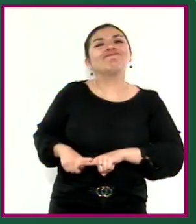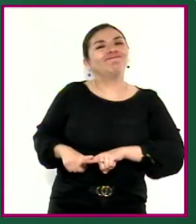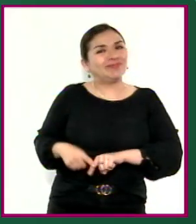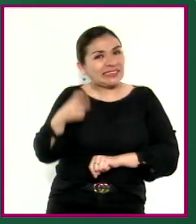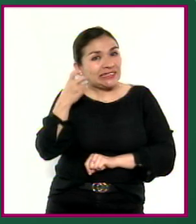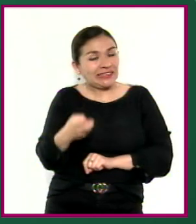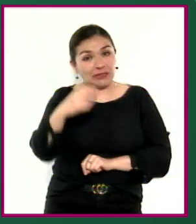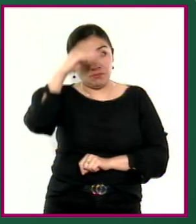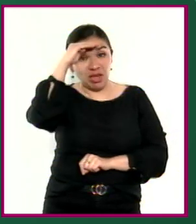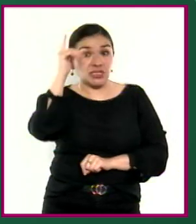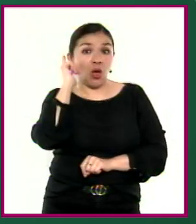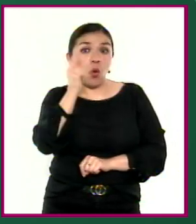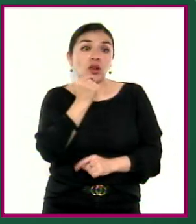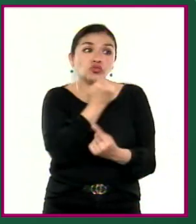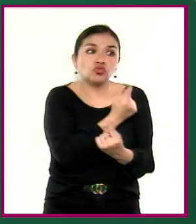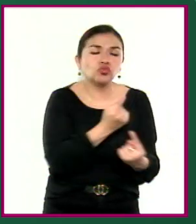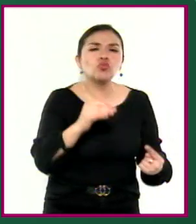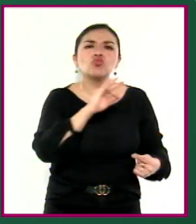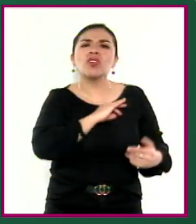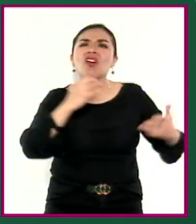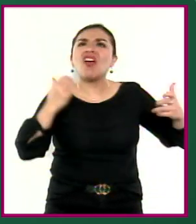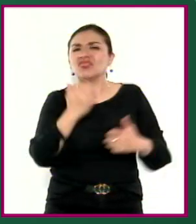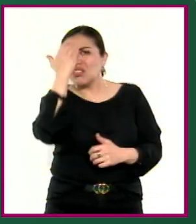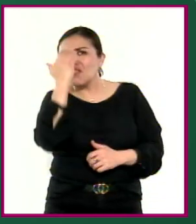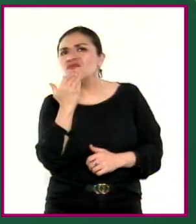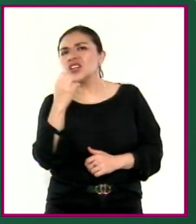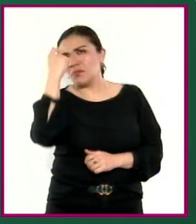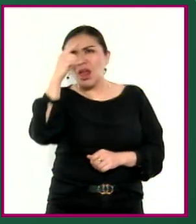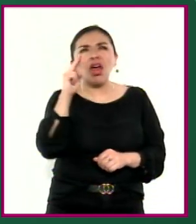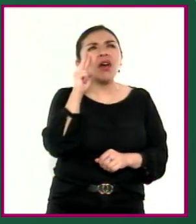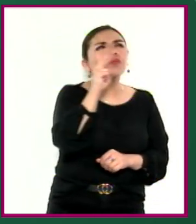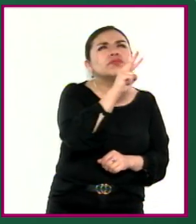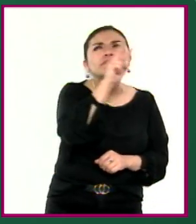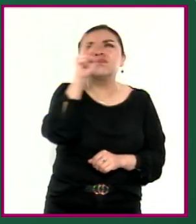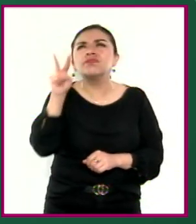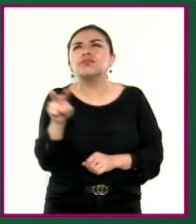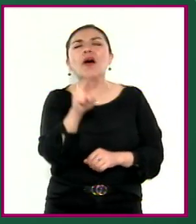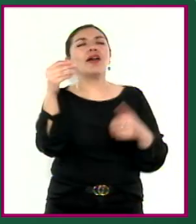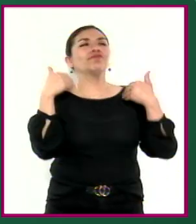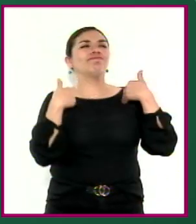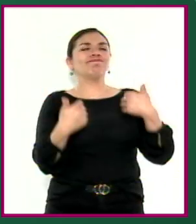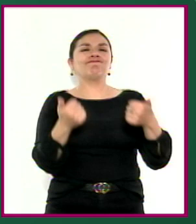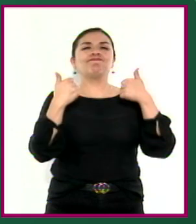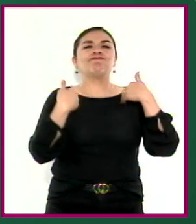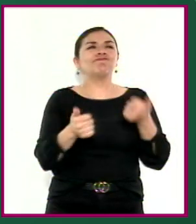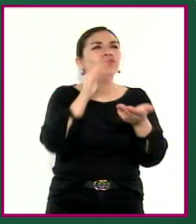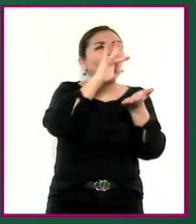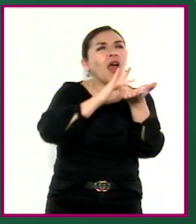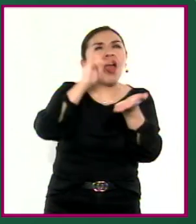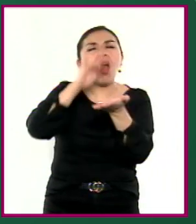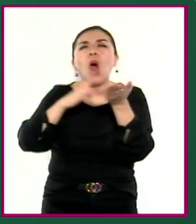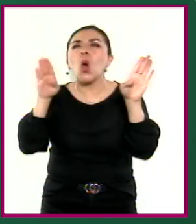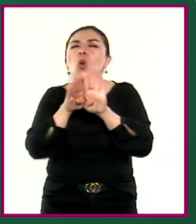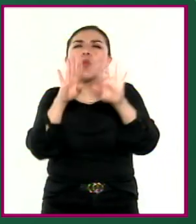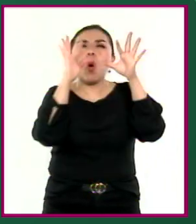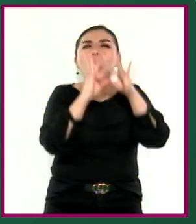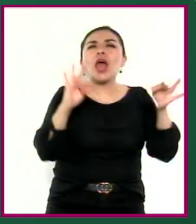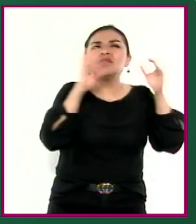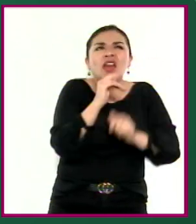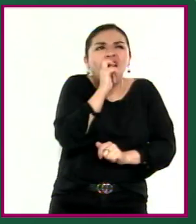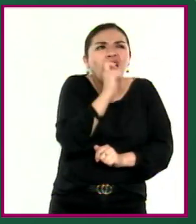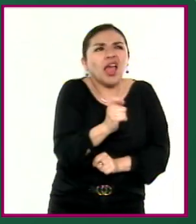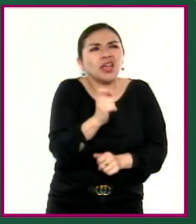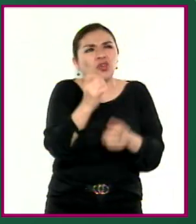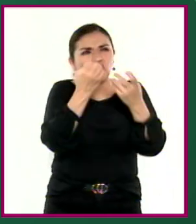esta manera, se espera que niñas y niños desarrollen habilidades para observar, comprender y explicar las relaciones